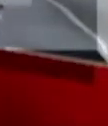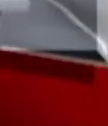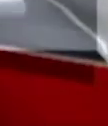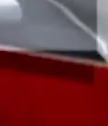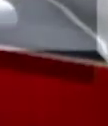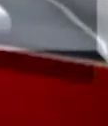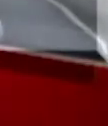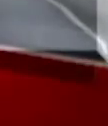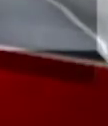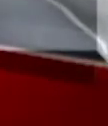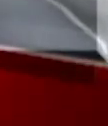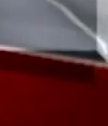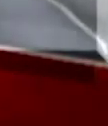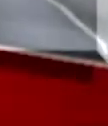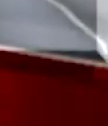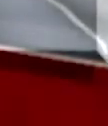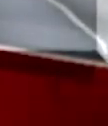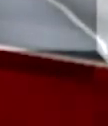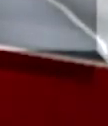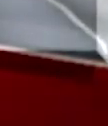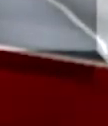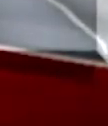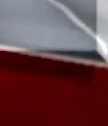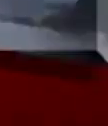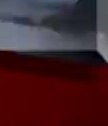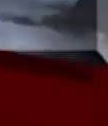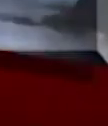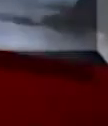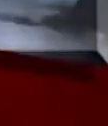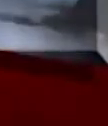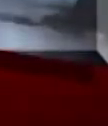aunque echemos a correr.